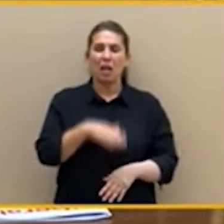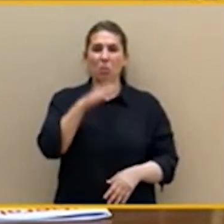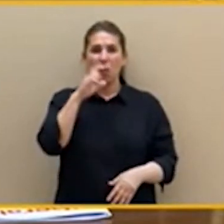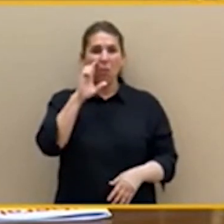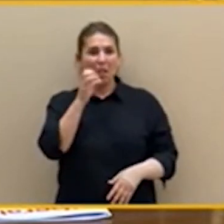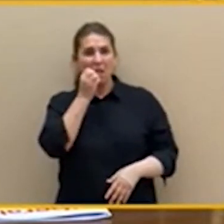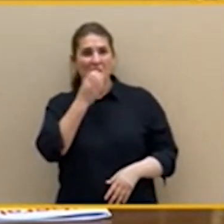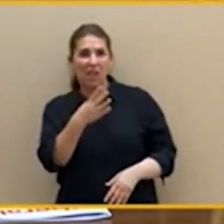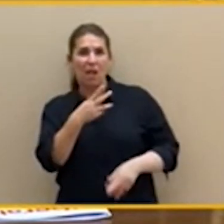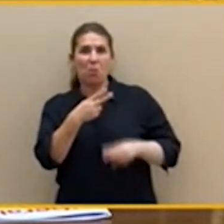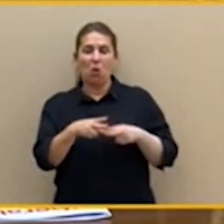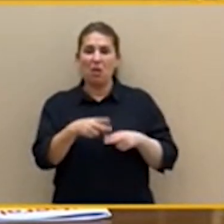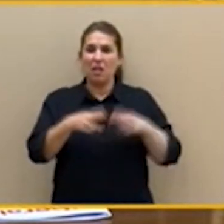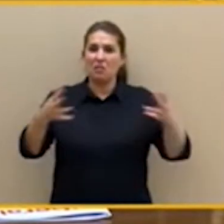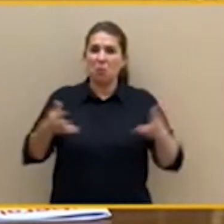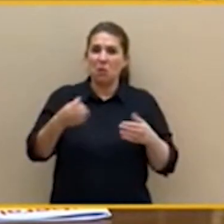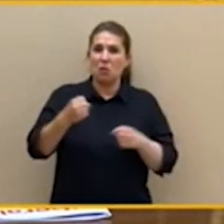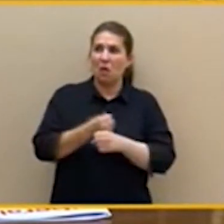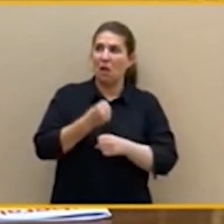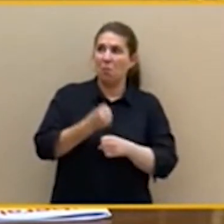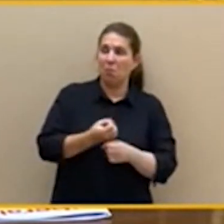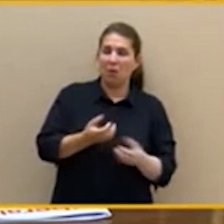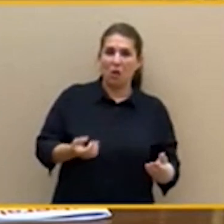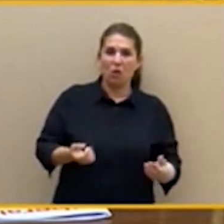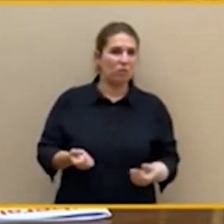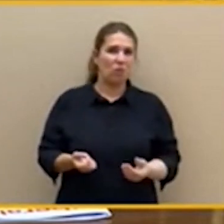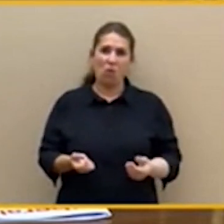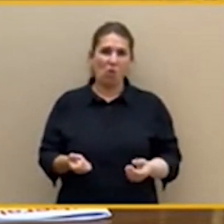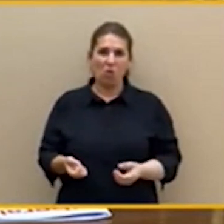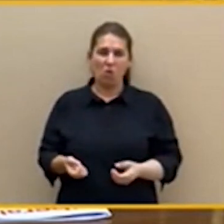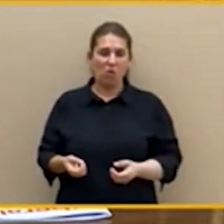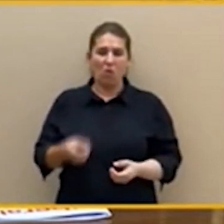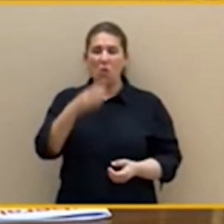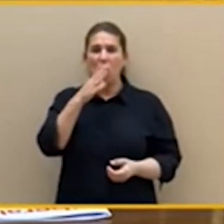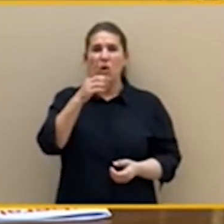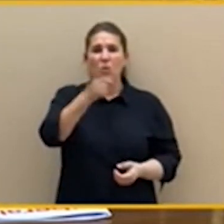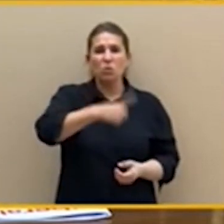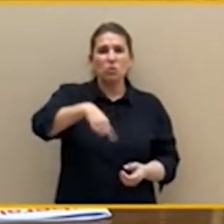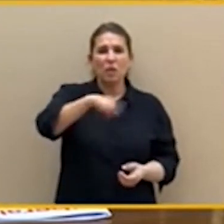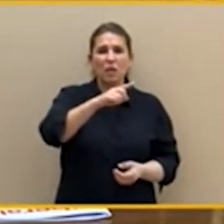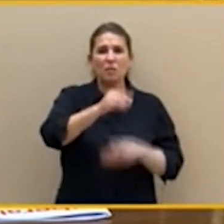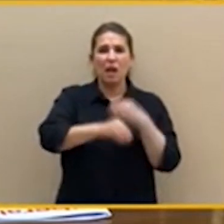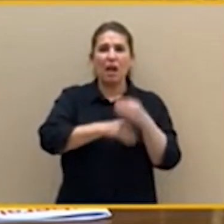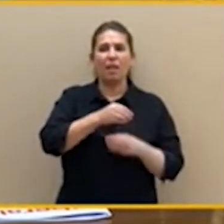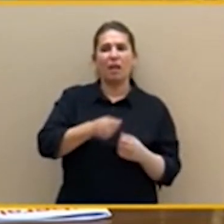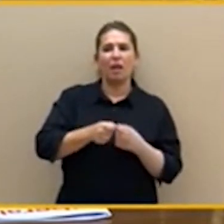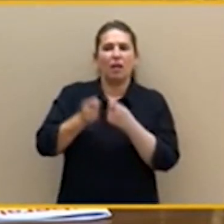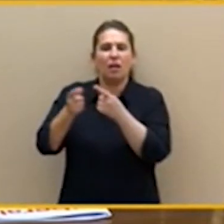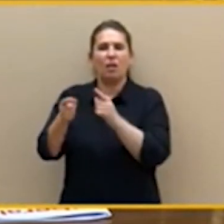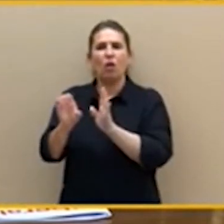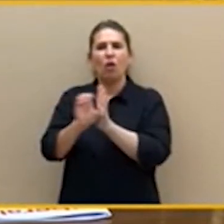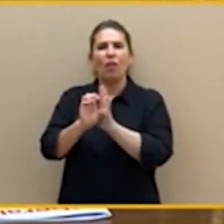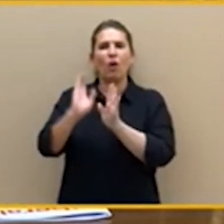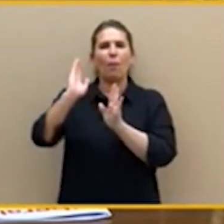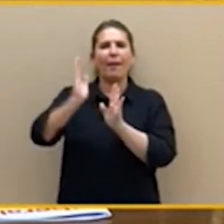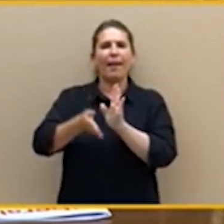ustedes le van a hacer un código penal a medida. ¡Qué vergüenza! El código penal de España hecho